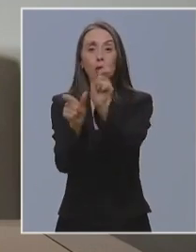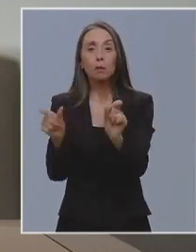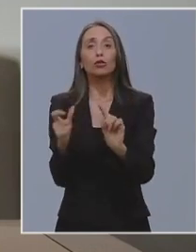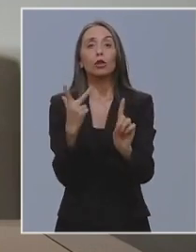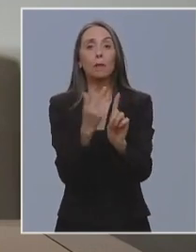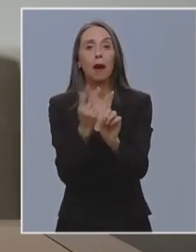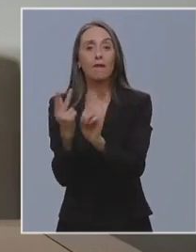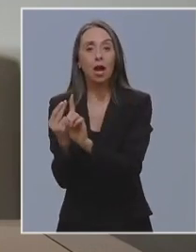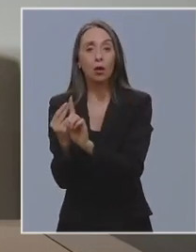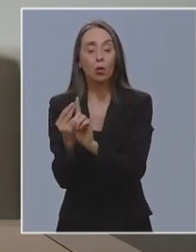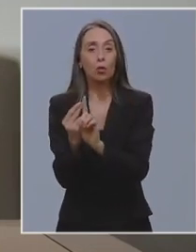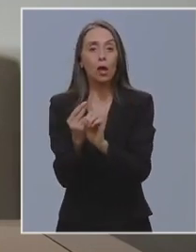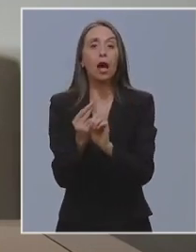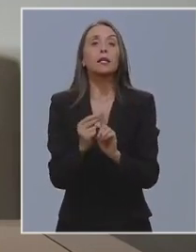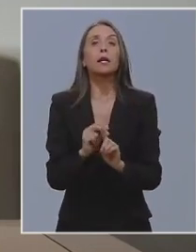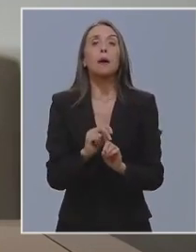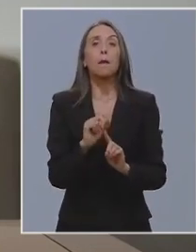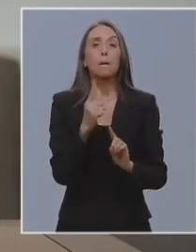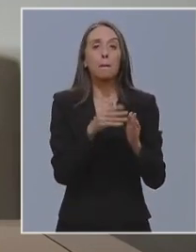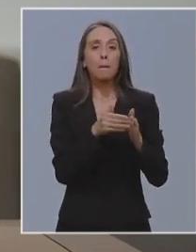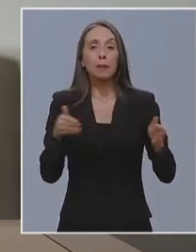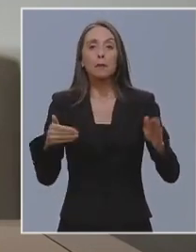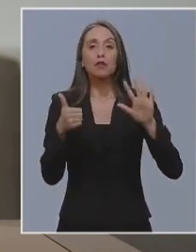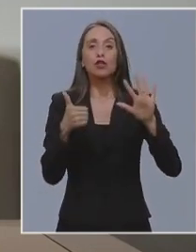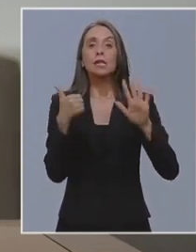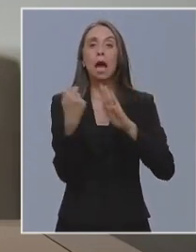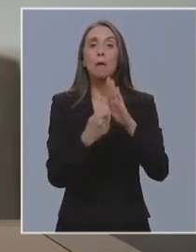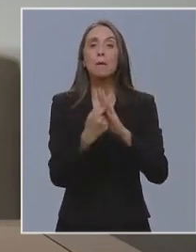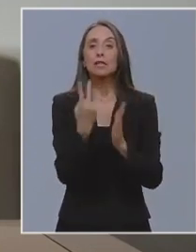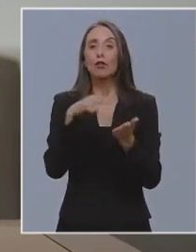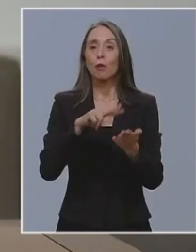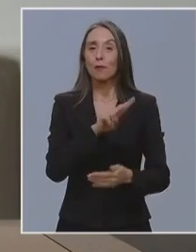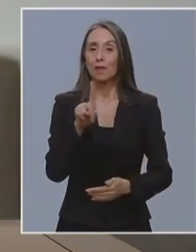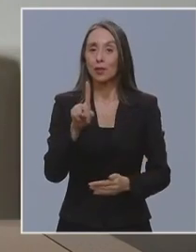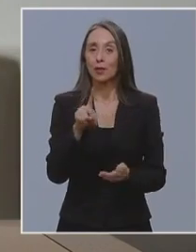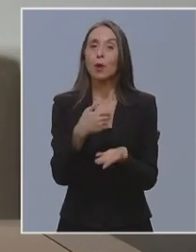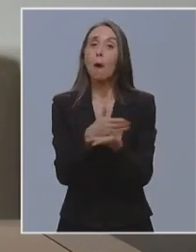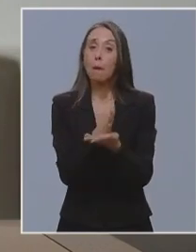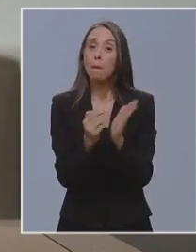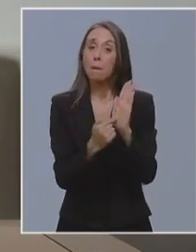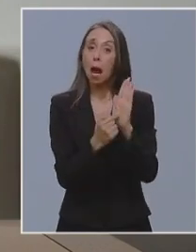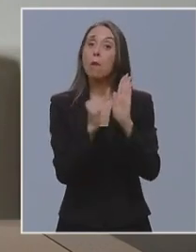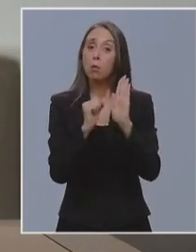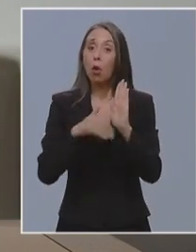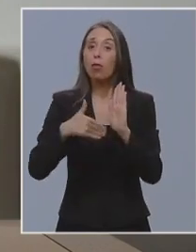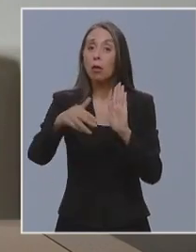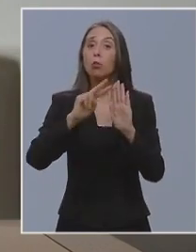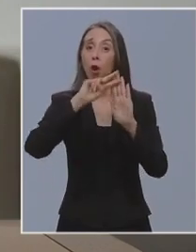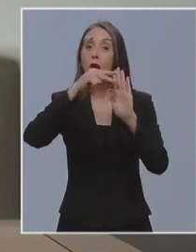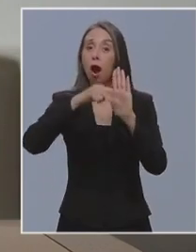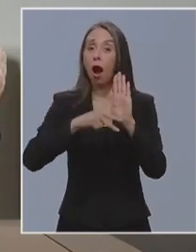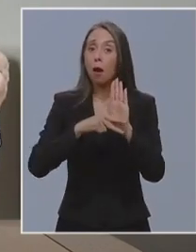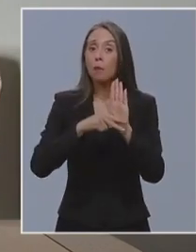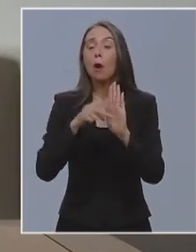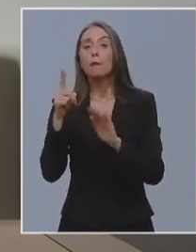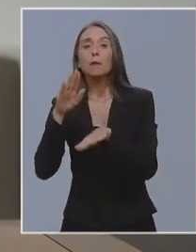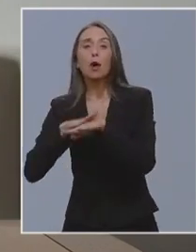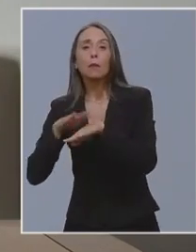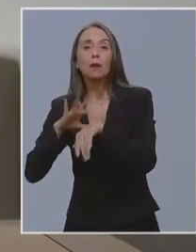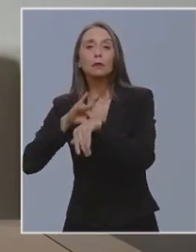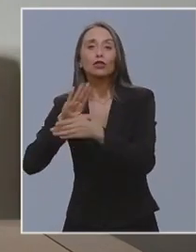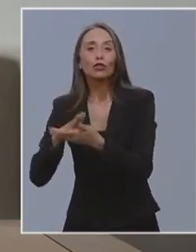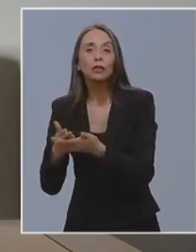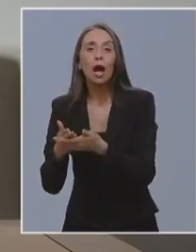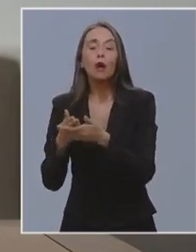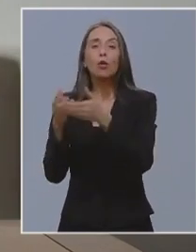durante este primer semestre. Sin duda, este plan puede sufrir modificaciones si los permisos sanitarios,